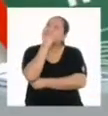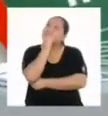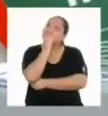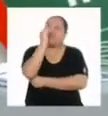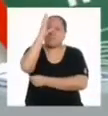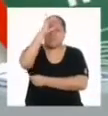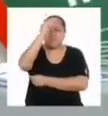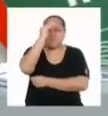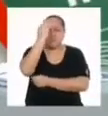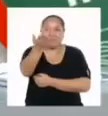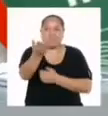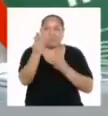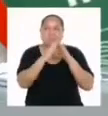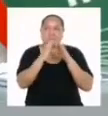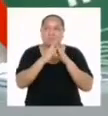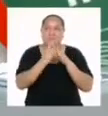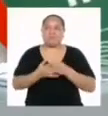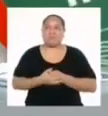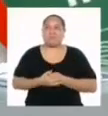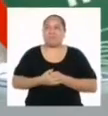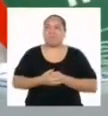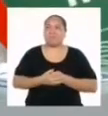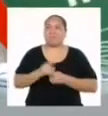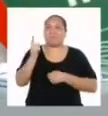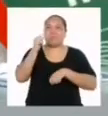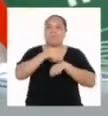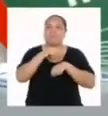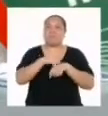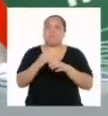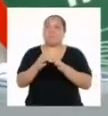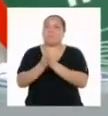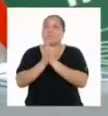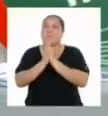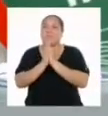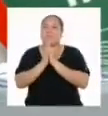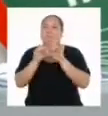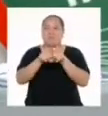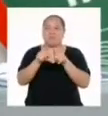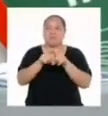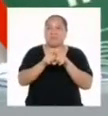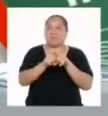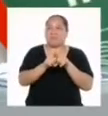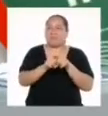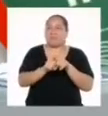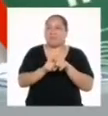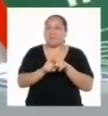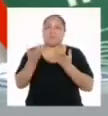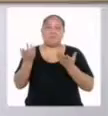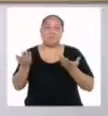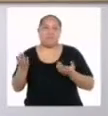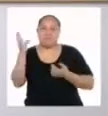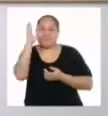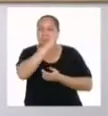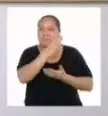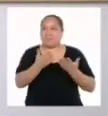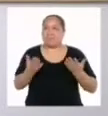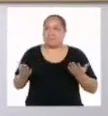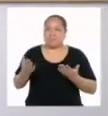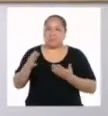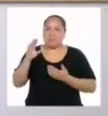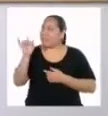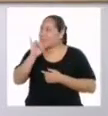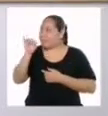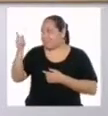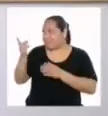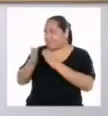poco de las chicas y los chicos en sus casas. No tuvimos tiempo para pedirles que también consigan objetos como usted ha podido pedirme. Eso es